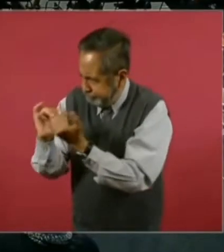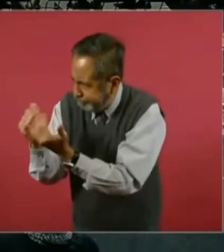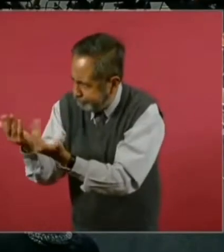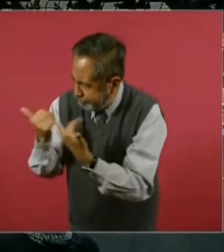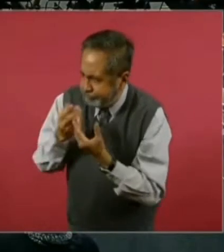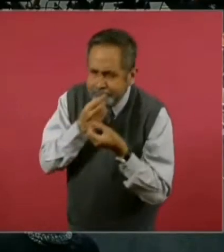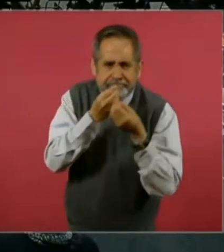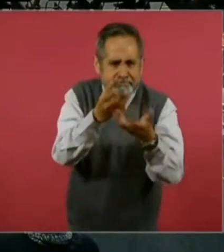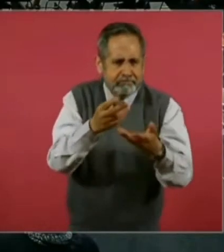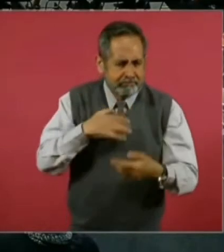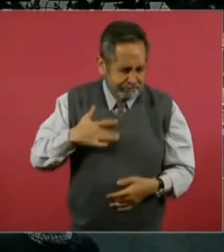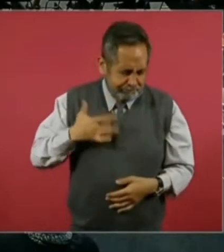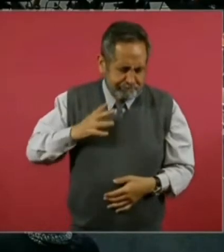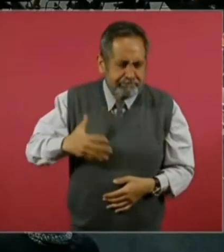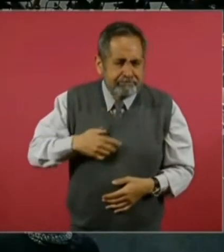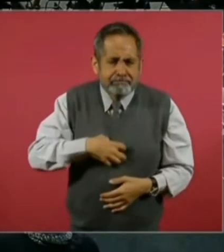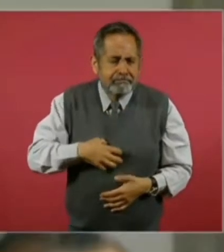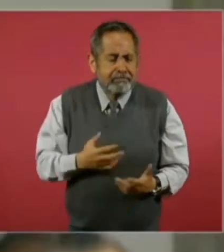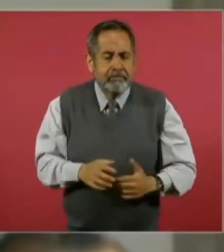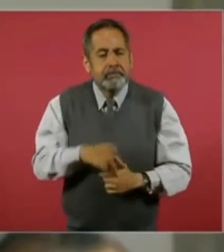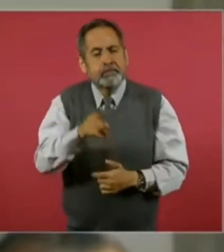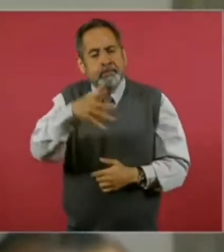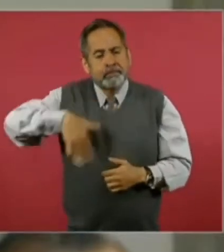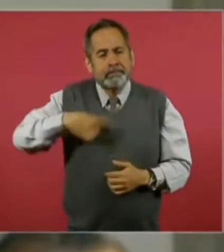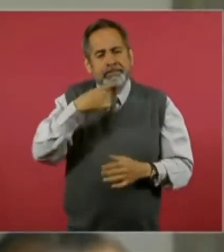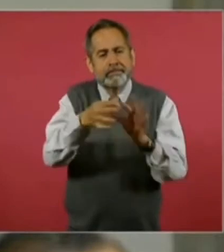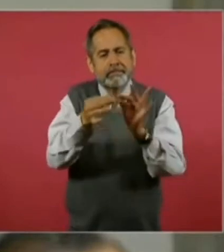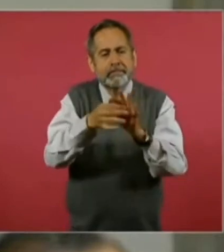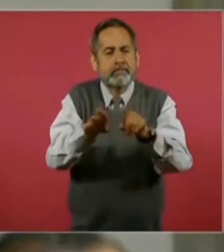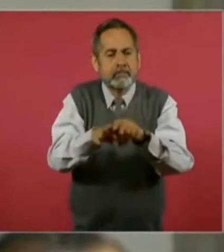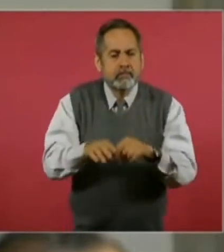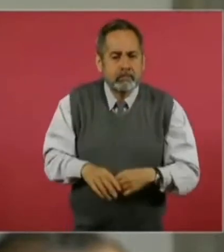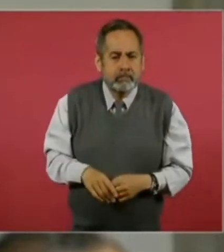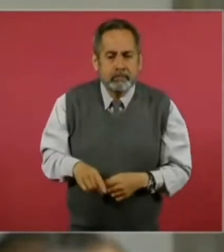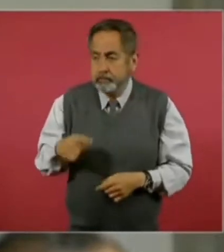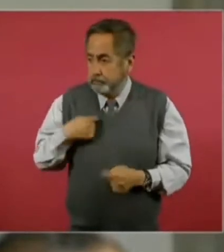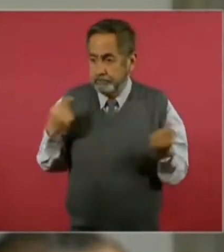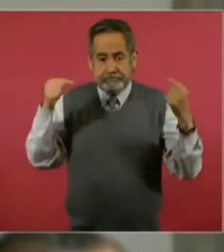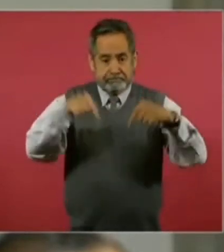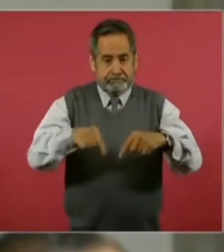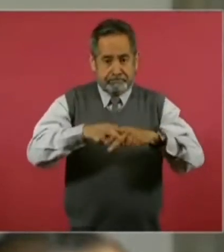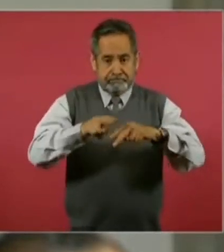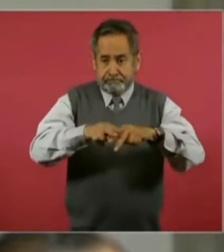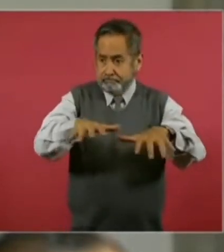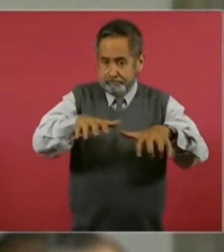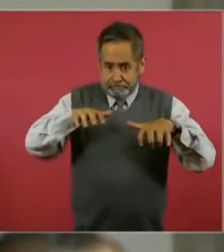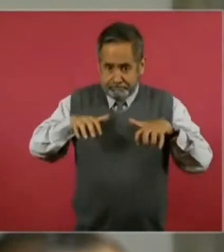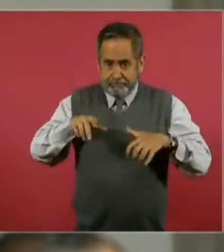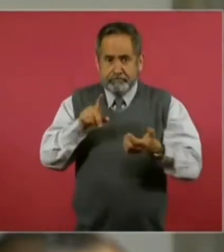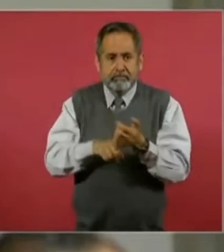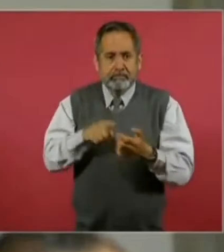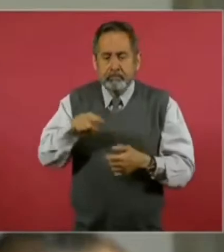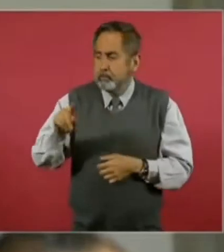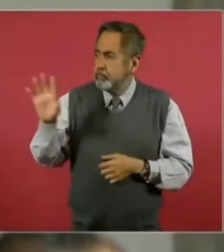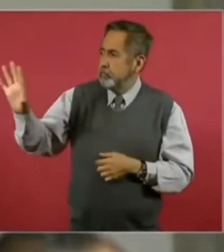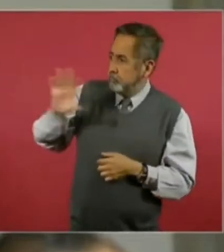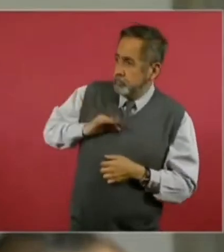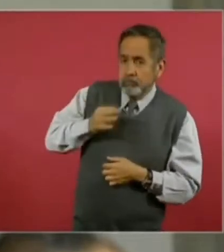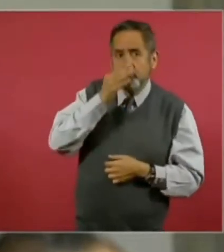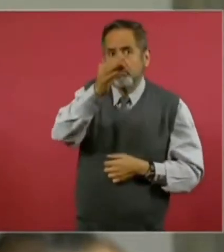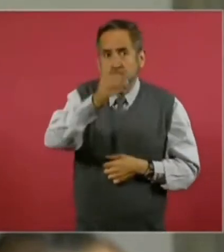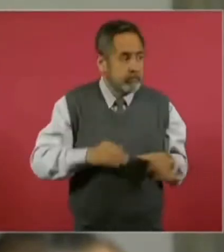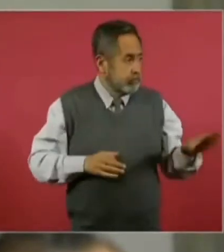Y bueno, usted dijo hace unos días que de alguna manera quienes concurrimos a esta conferencia nos hemos convertido en voz del pueblo,